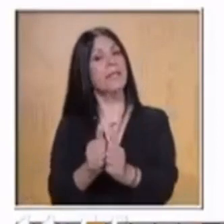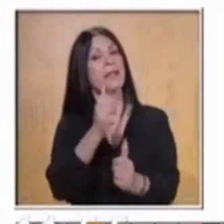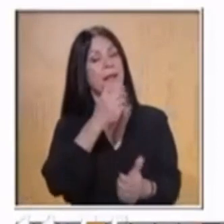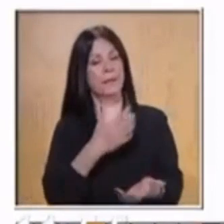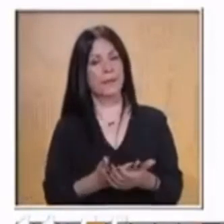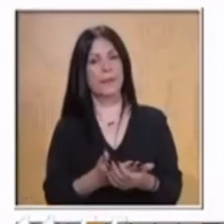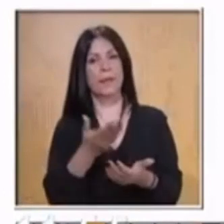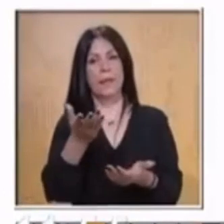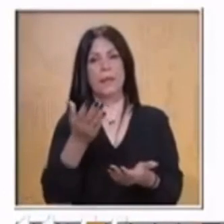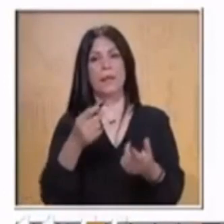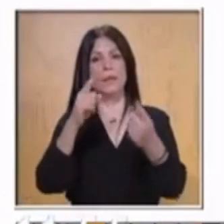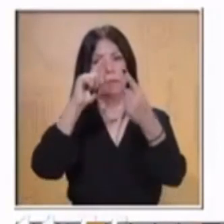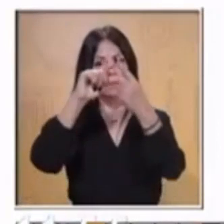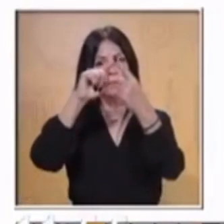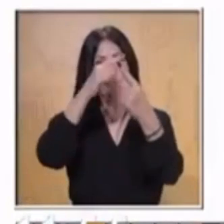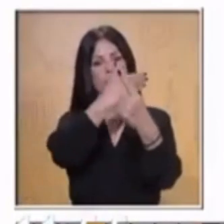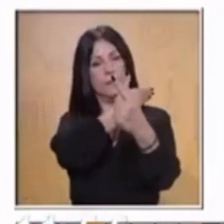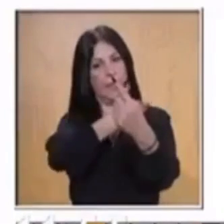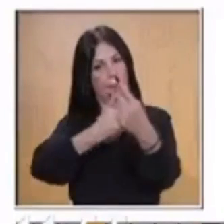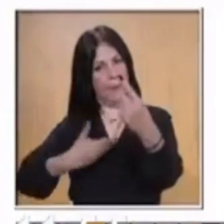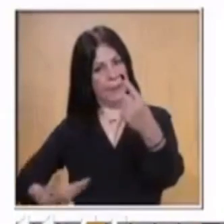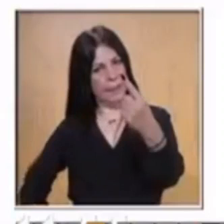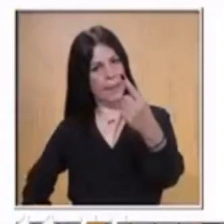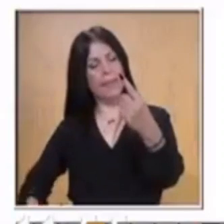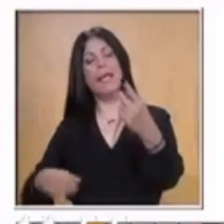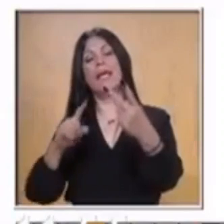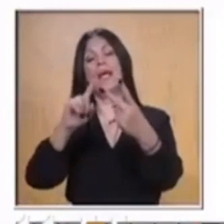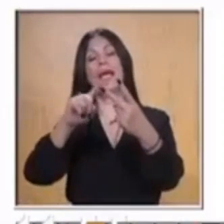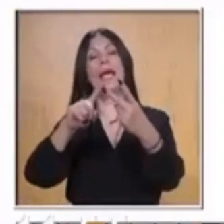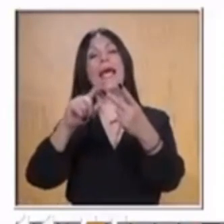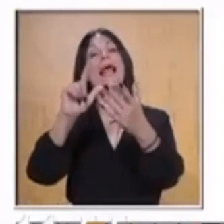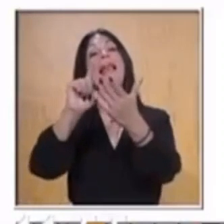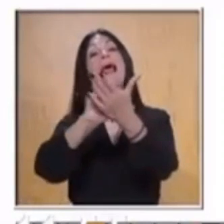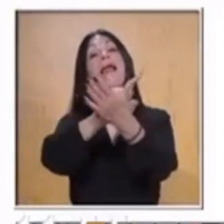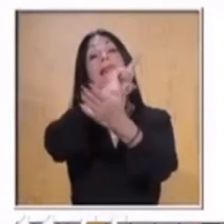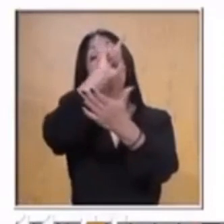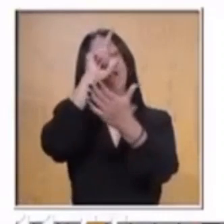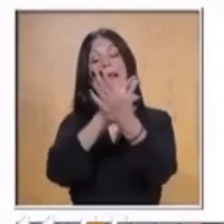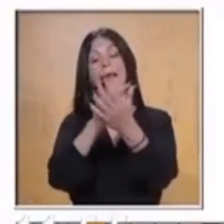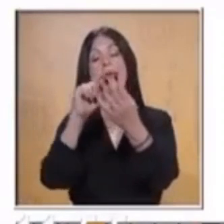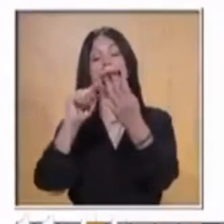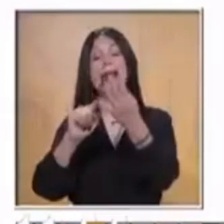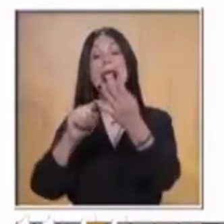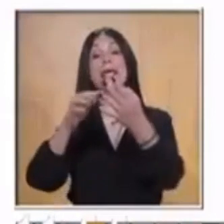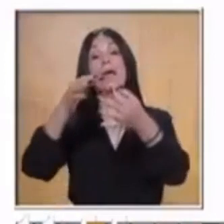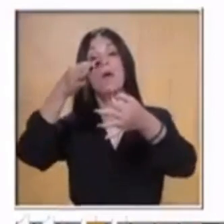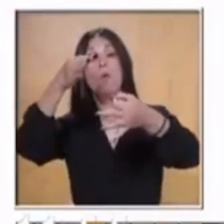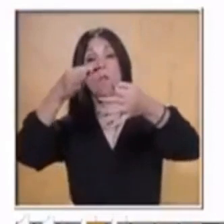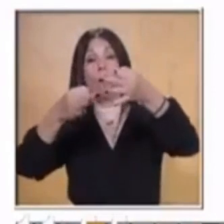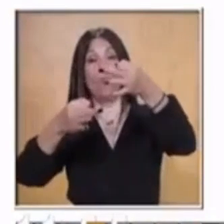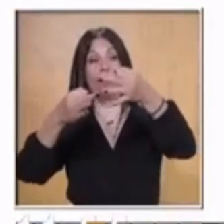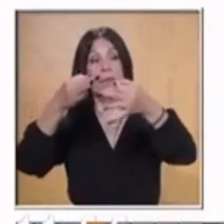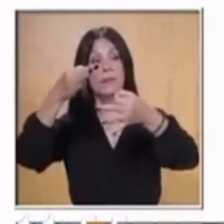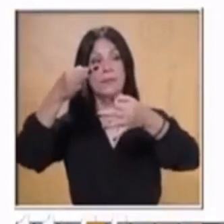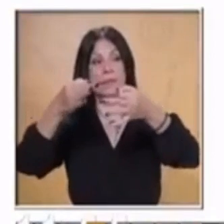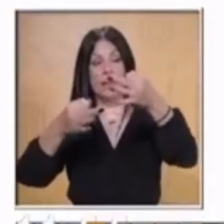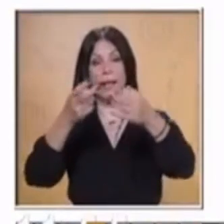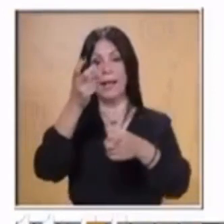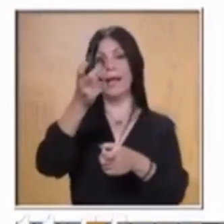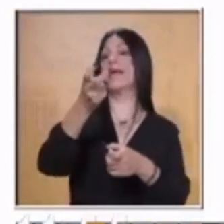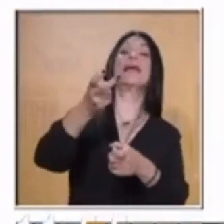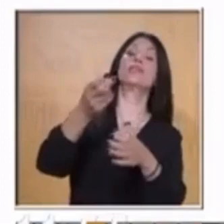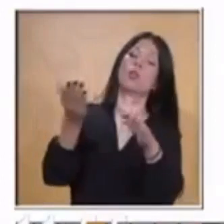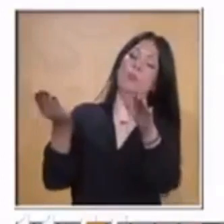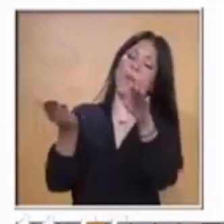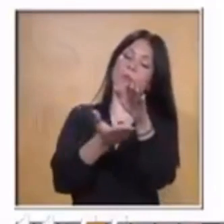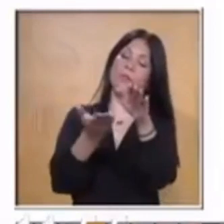el ejecutivo, el legislativo y el poder judicial. Es lo que vamos a agregar en nuestra carpeta de evidencias. Y por